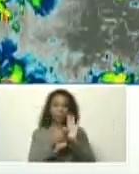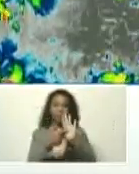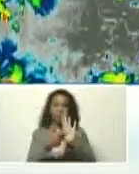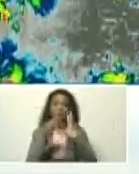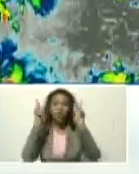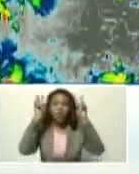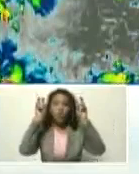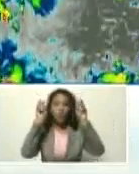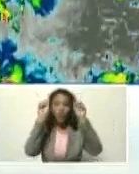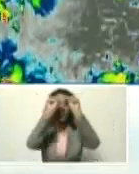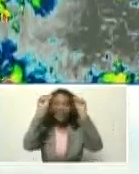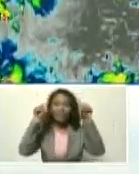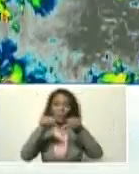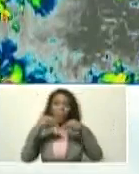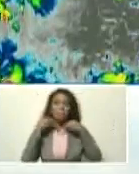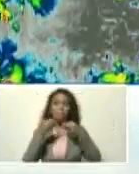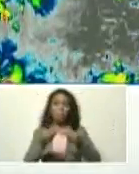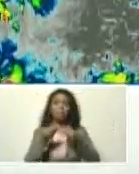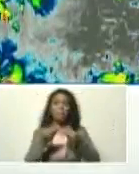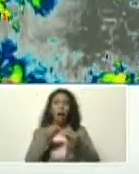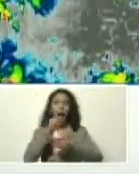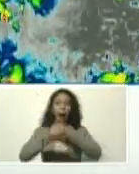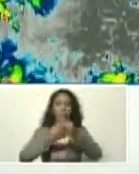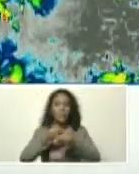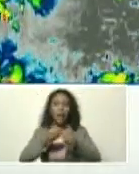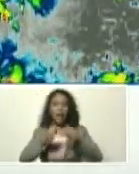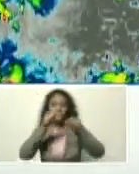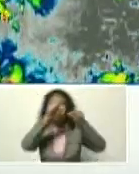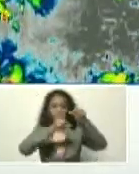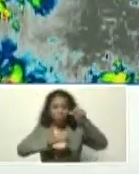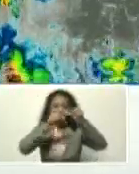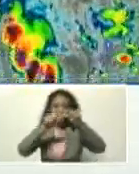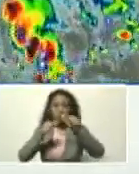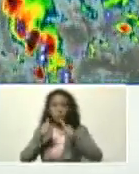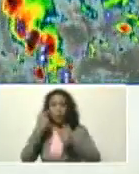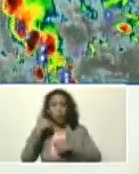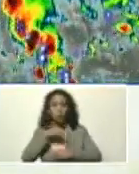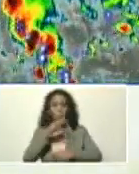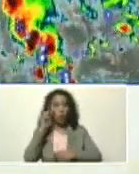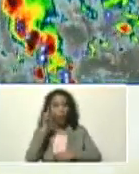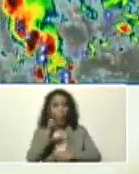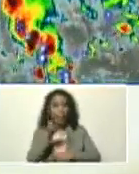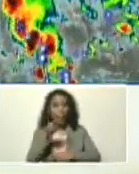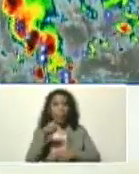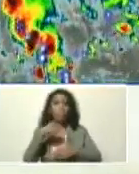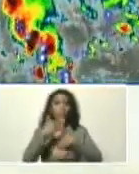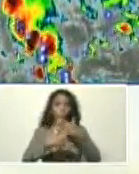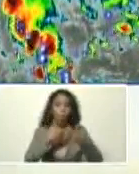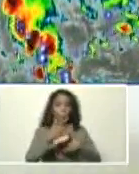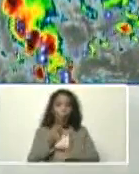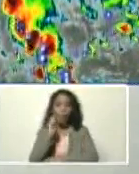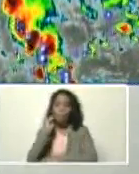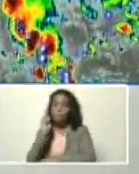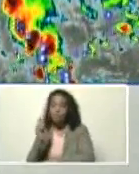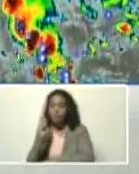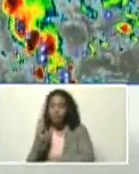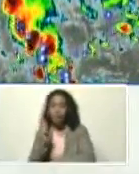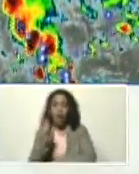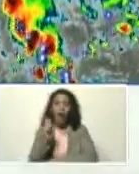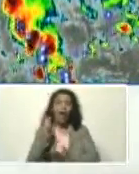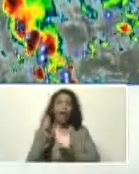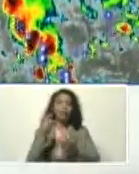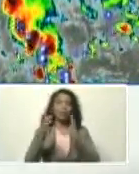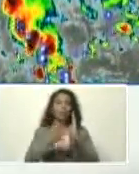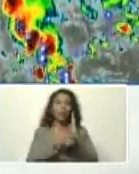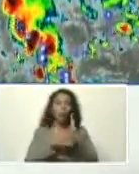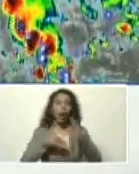nuevo sistema, para, hacer seguimiento, y tenemos que ir, invirtiendo, en tecnología, en tecnología,